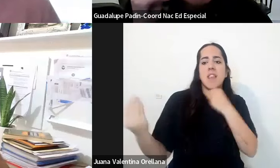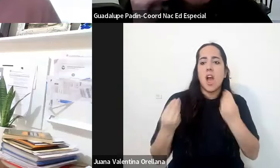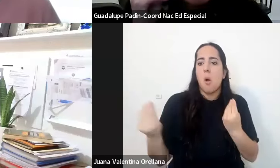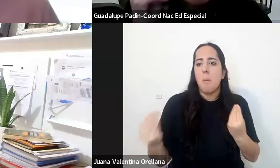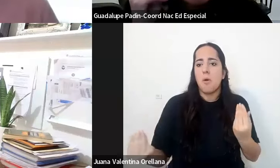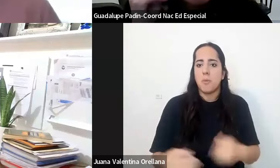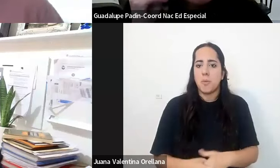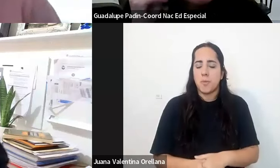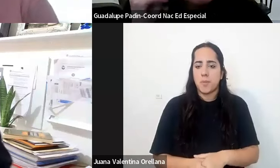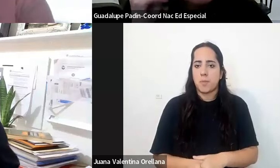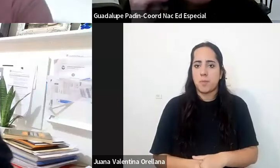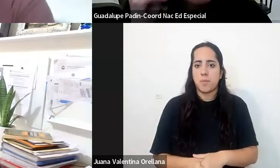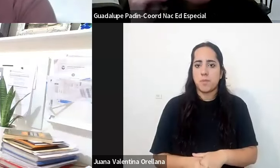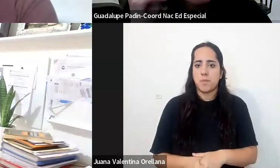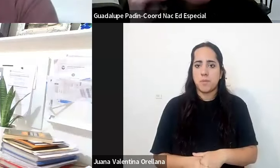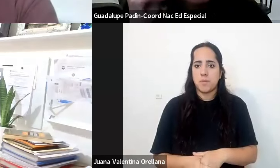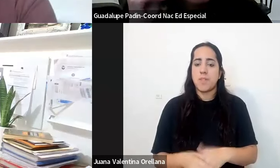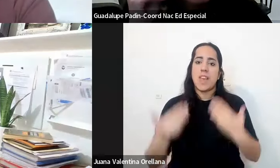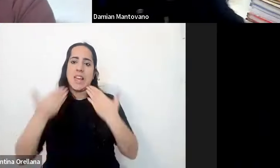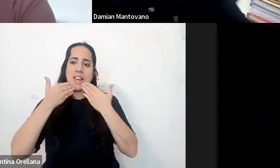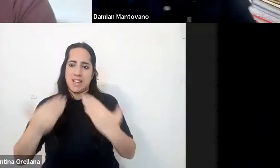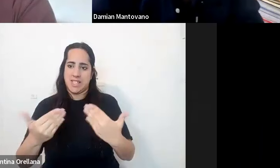bueno gracias